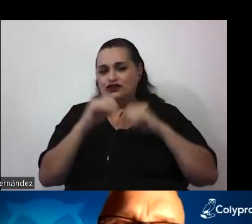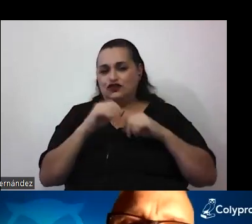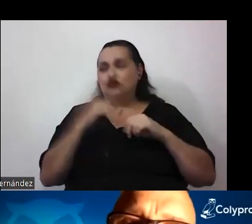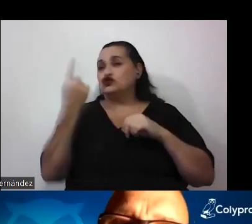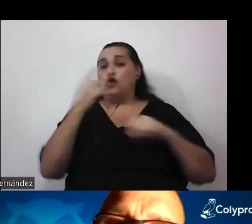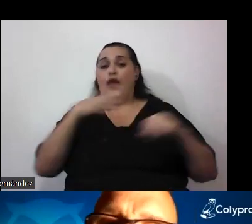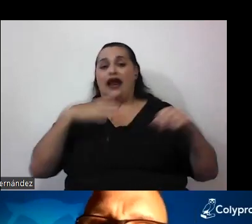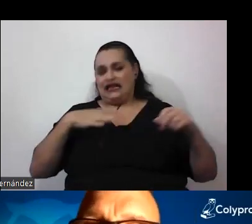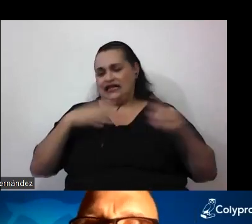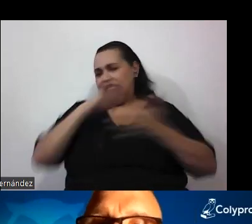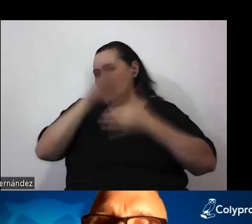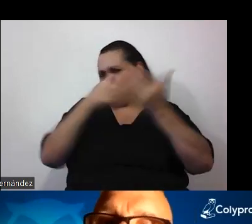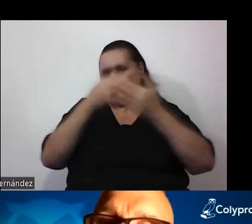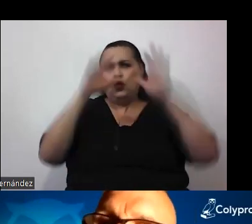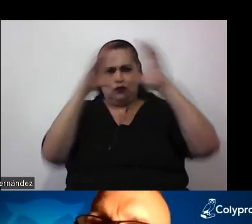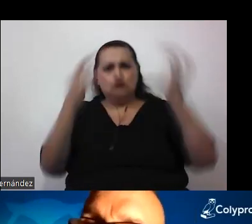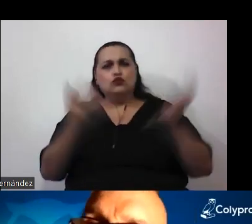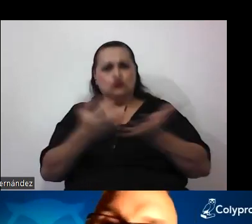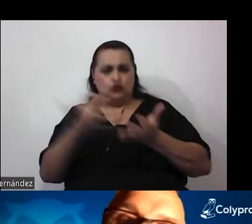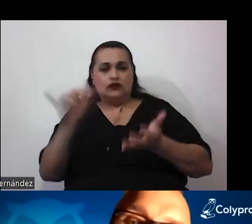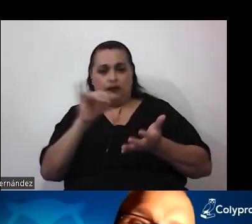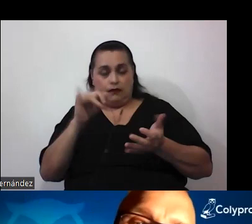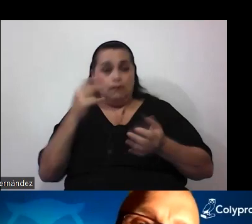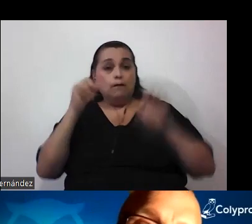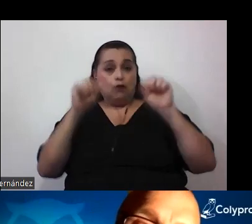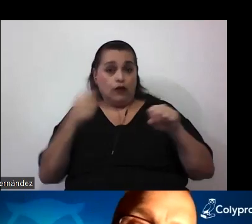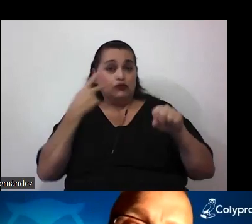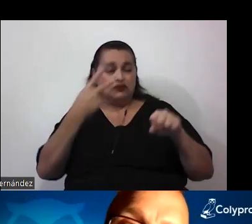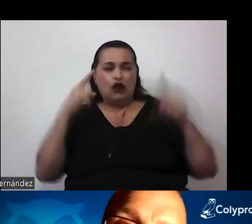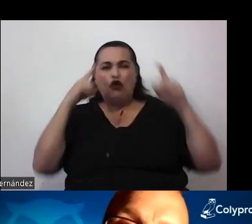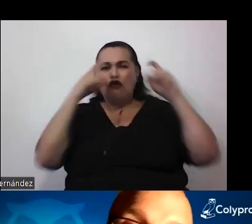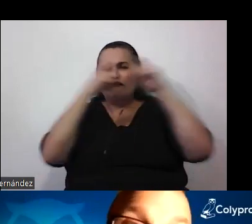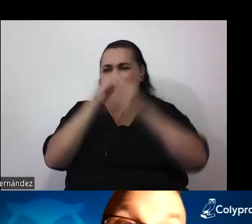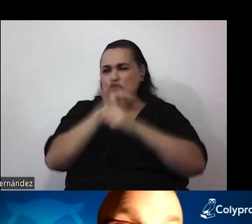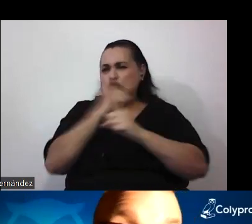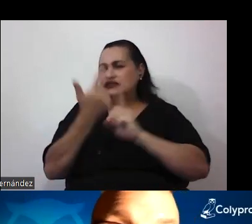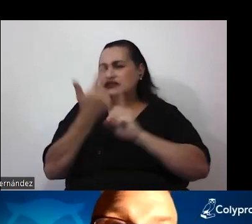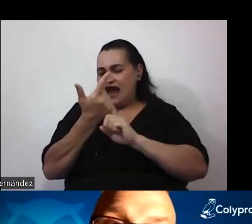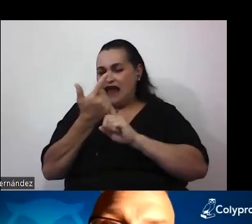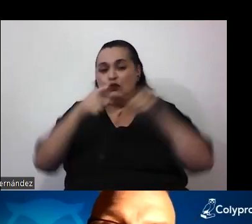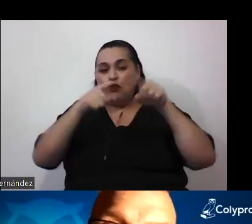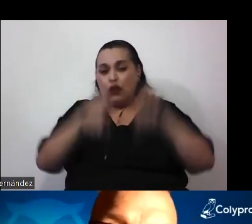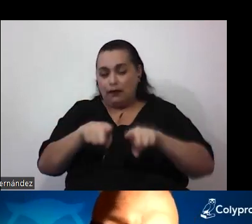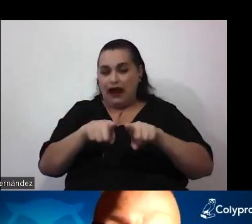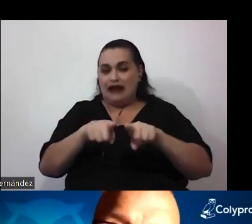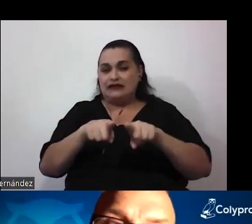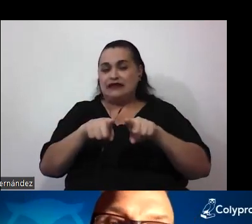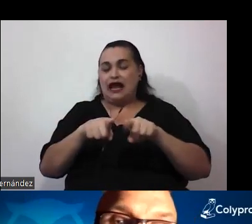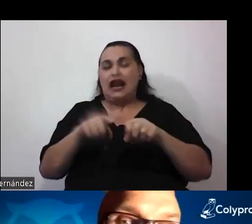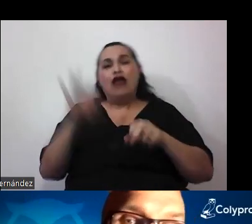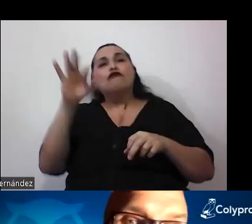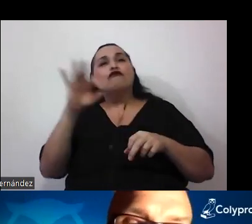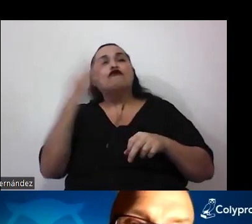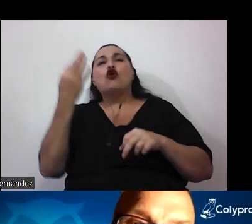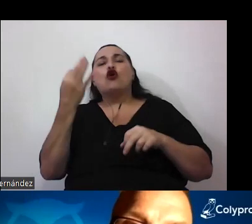son de todo el mundo, donde vemos conflictos sociales, por ejemplo, por lo que se llama el extractivismo, el modo en el cual se